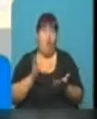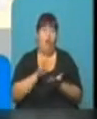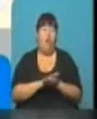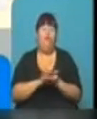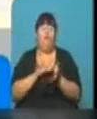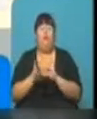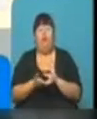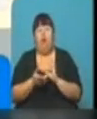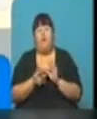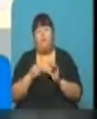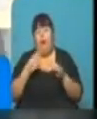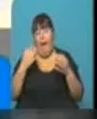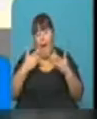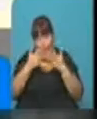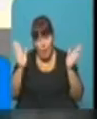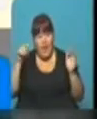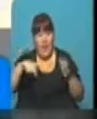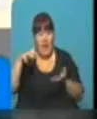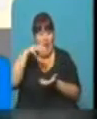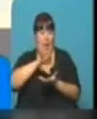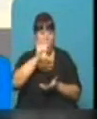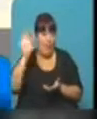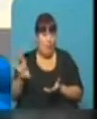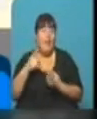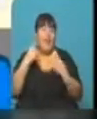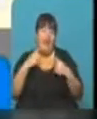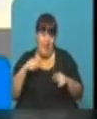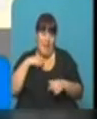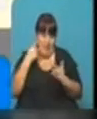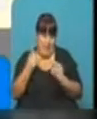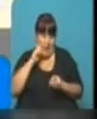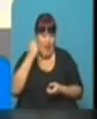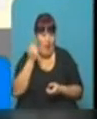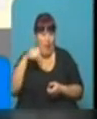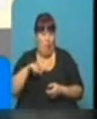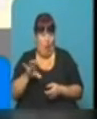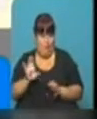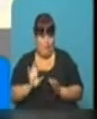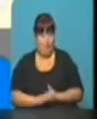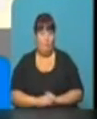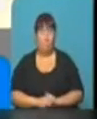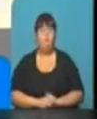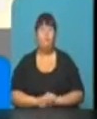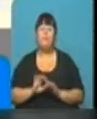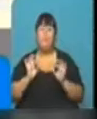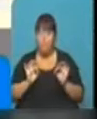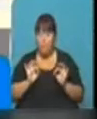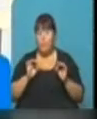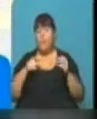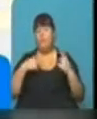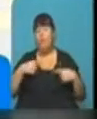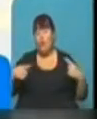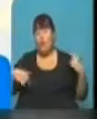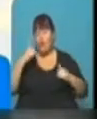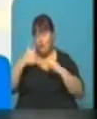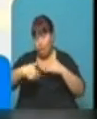una manera más abierta aquí en el interior, que bien nos hace aquí en la provincia. Bien, muchísimo más por